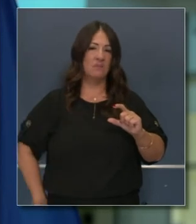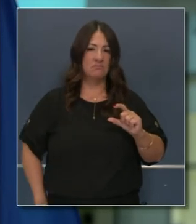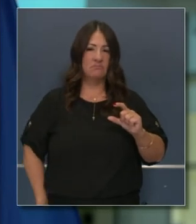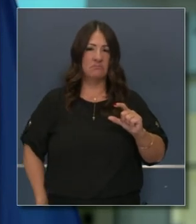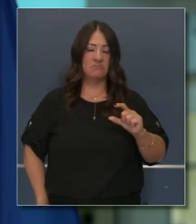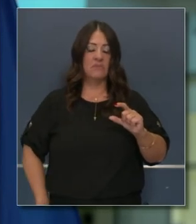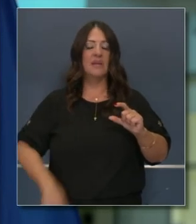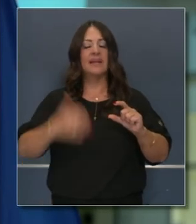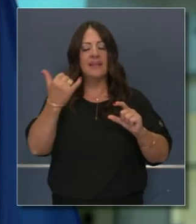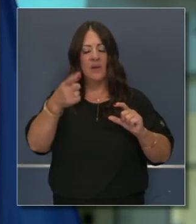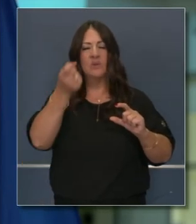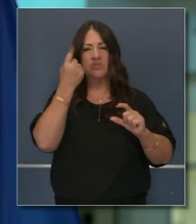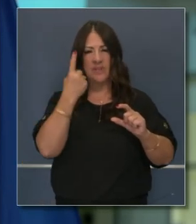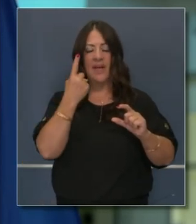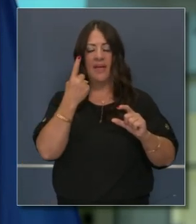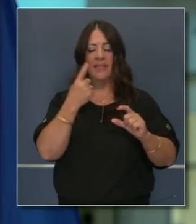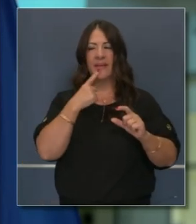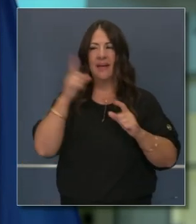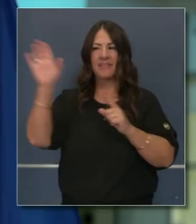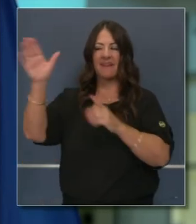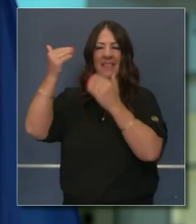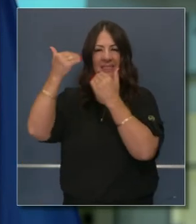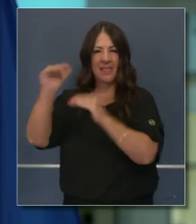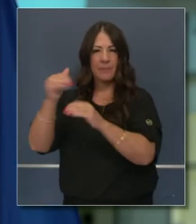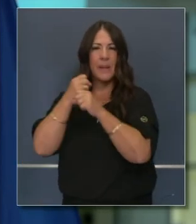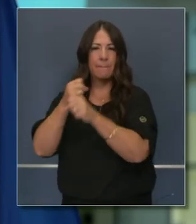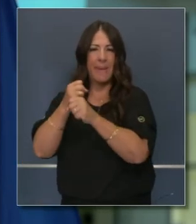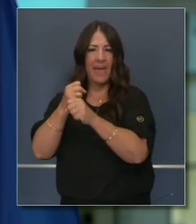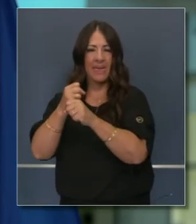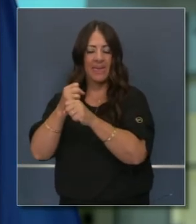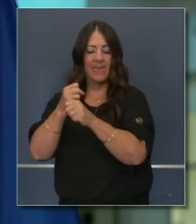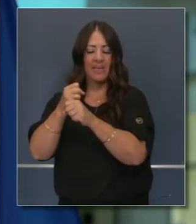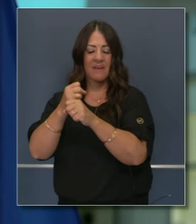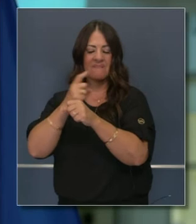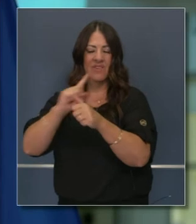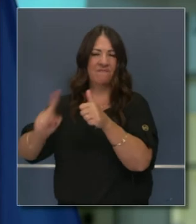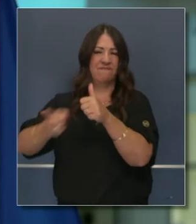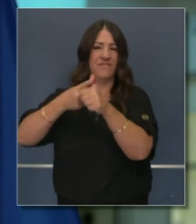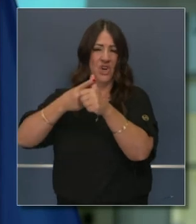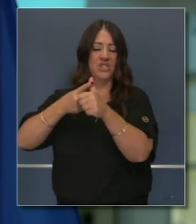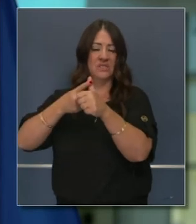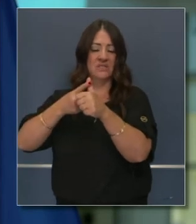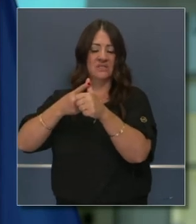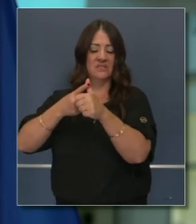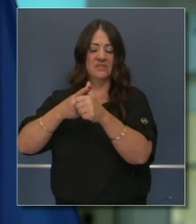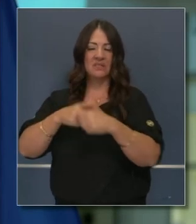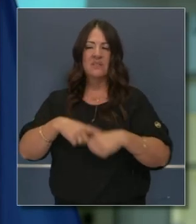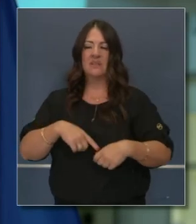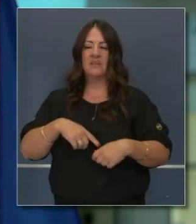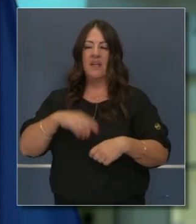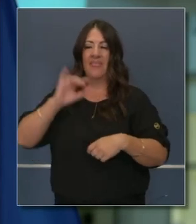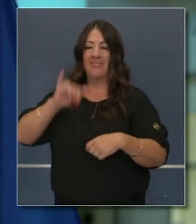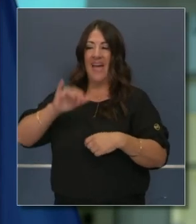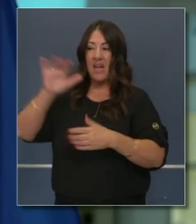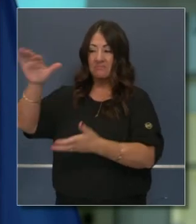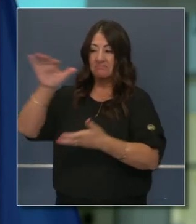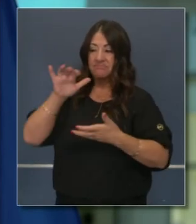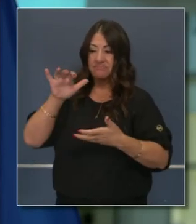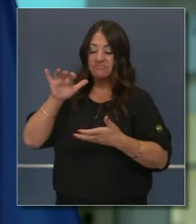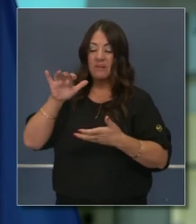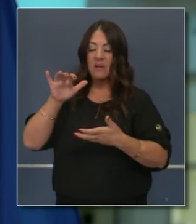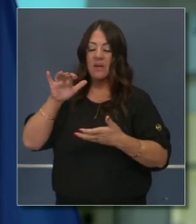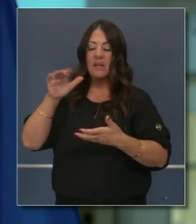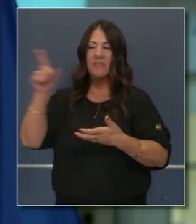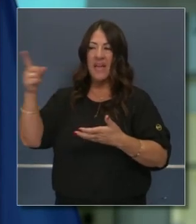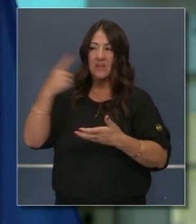millones, que es la suposición más optimista. El 11% de eso son las dosis que deben ser utilizadas dos veces